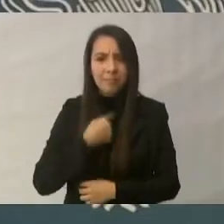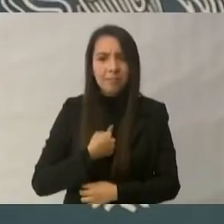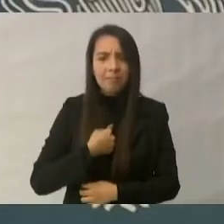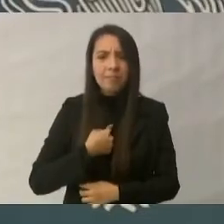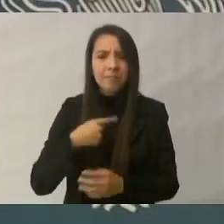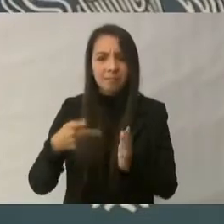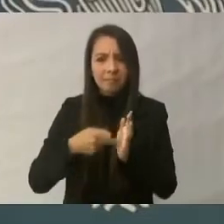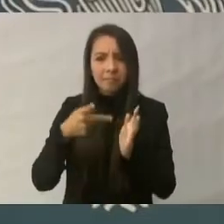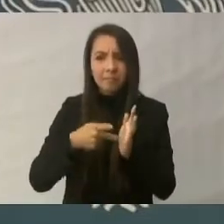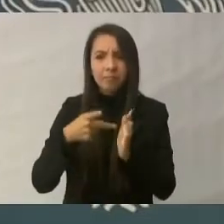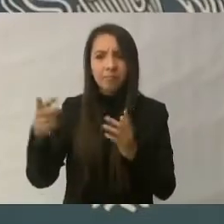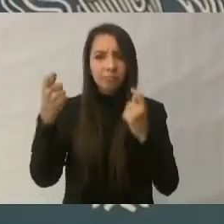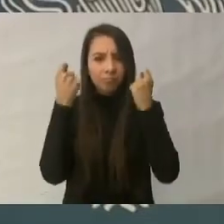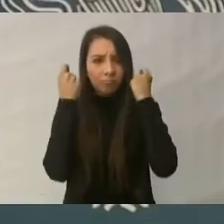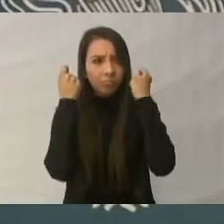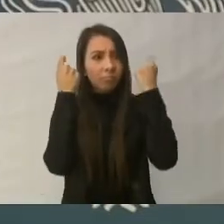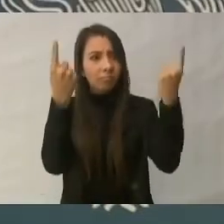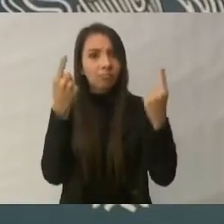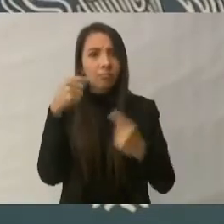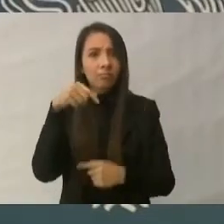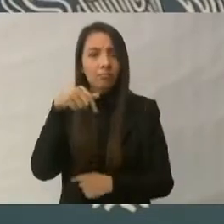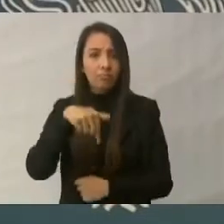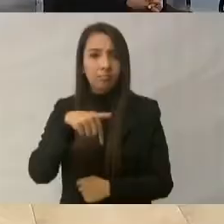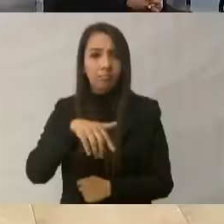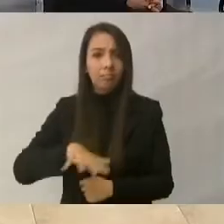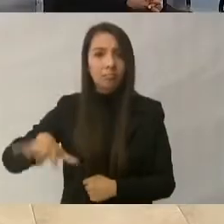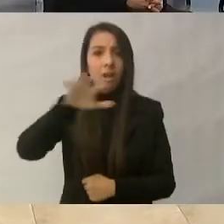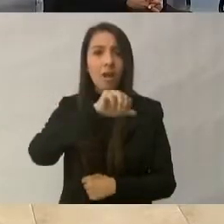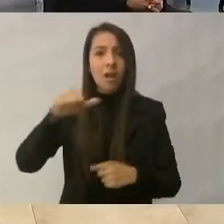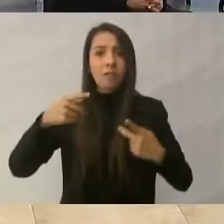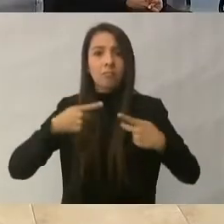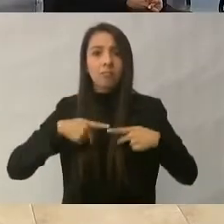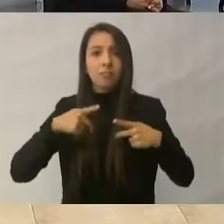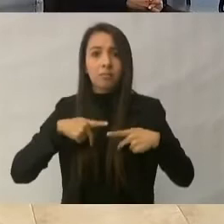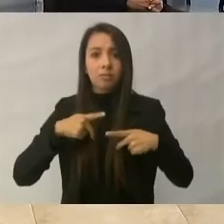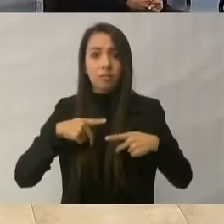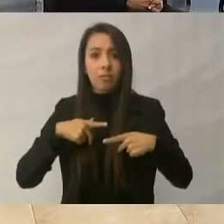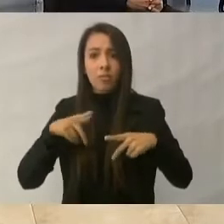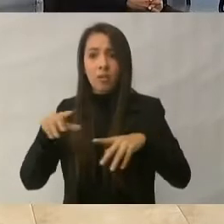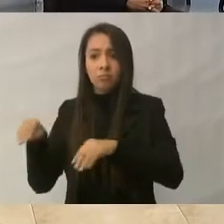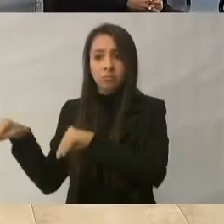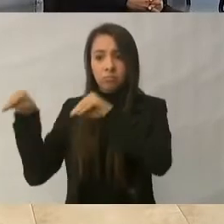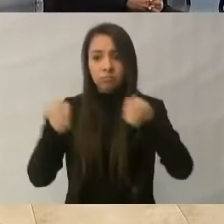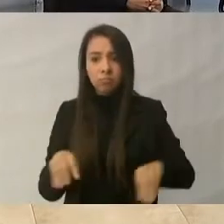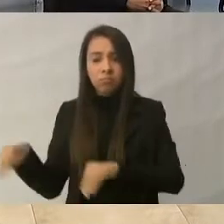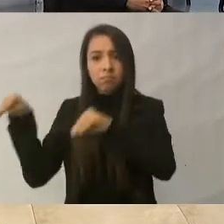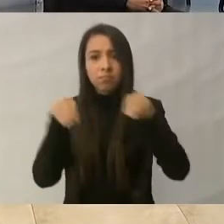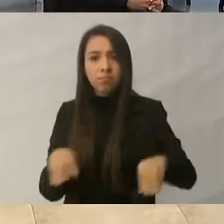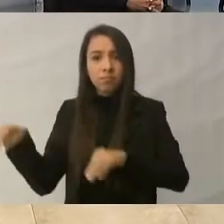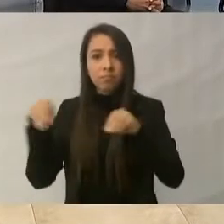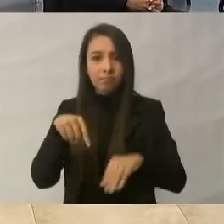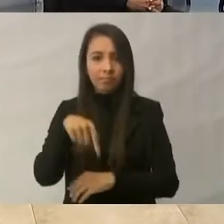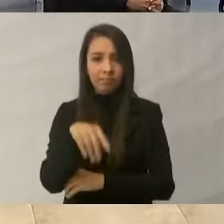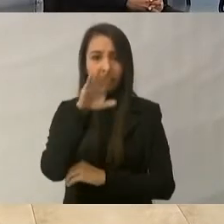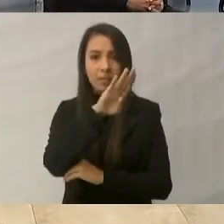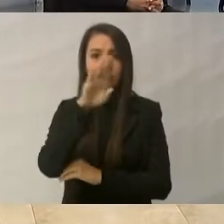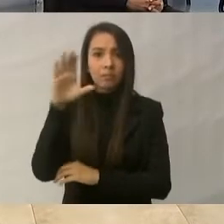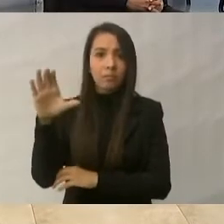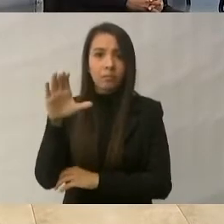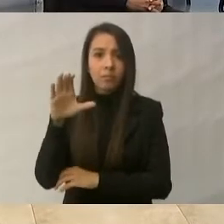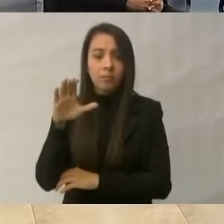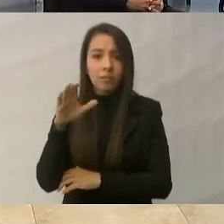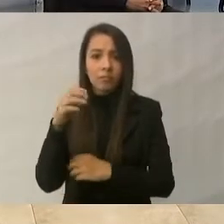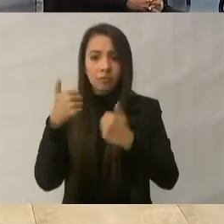admiración y el cariño que tiene por los migrantes y por la gente que migró hacia esta parte de la frontera, que han demostrado su